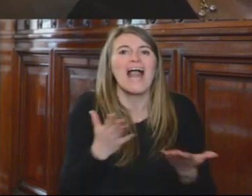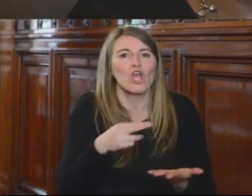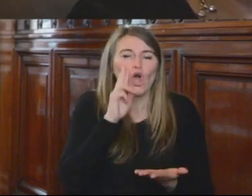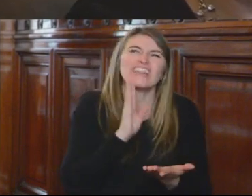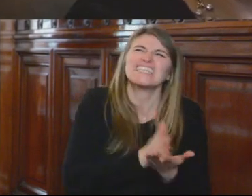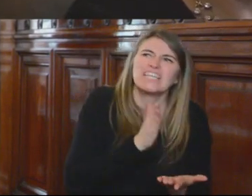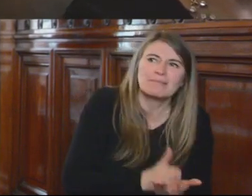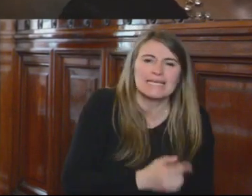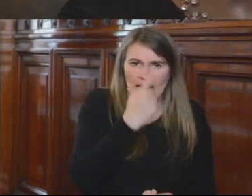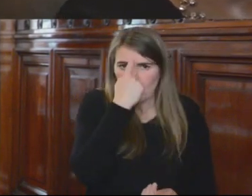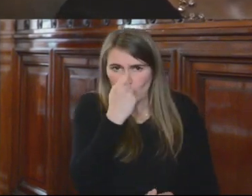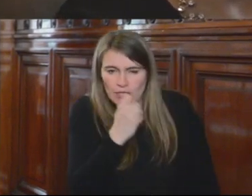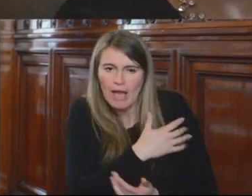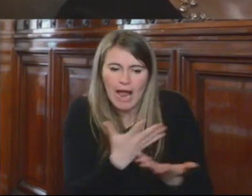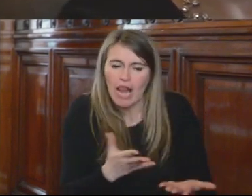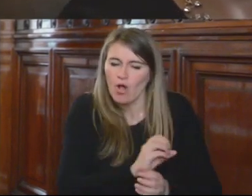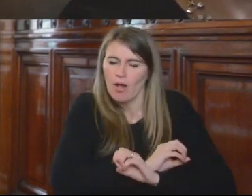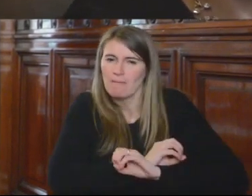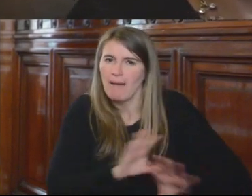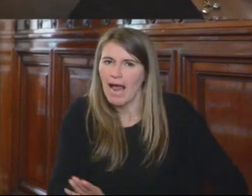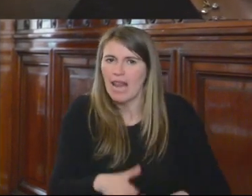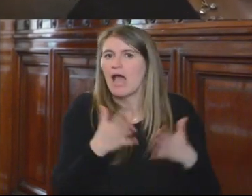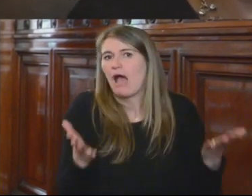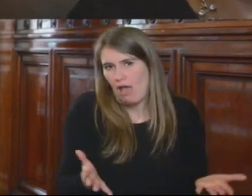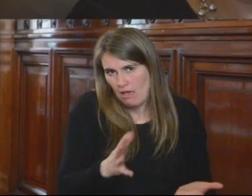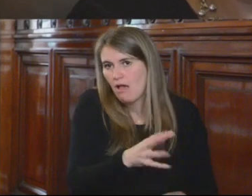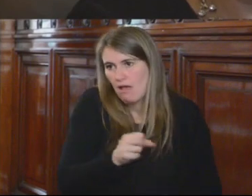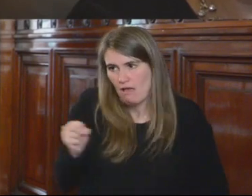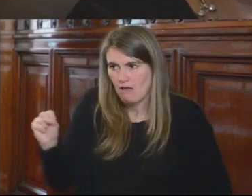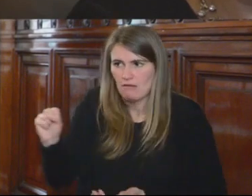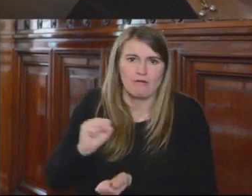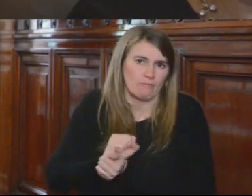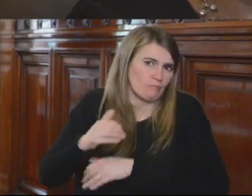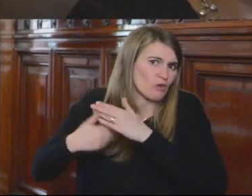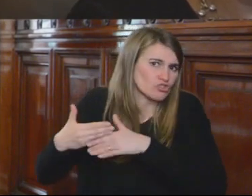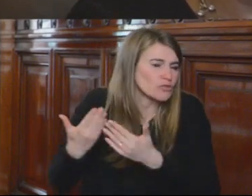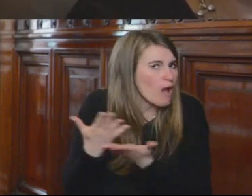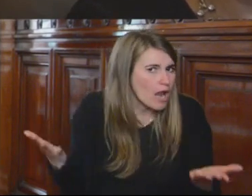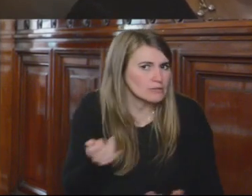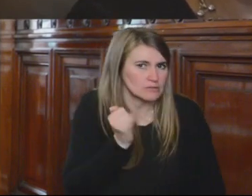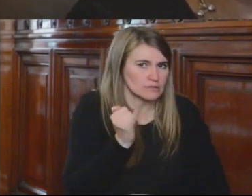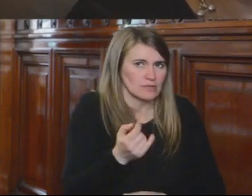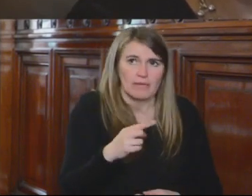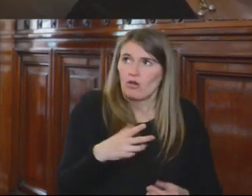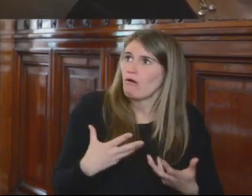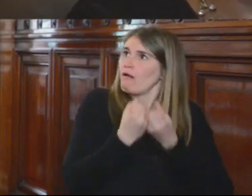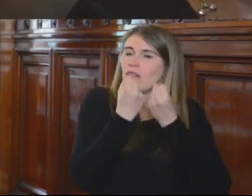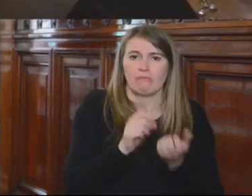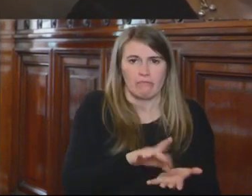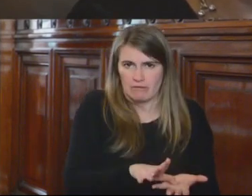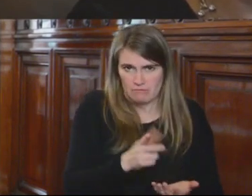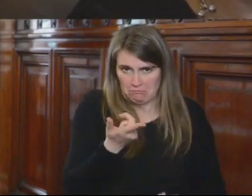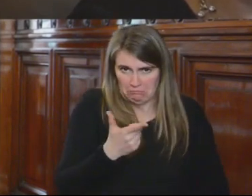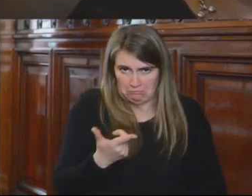a través de un debido proceso que naturalmente cumpla con las garantías, que es lo que en el caso boliviano no ha